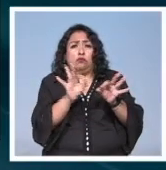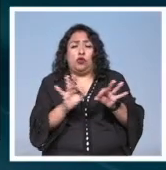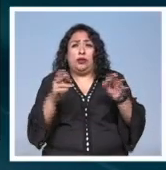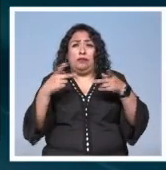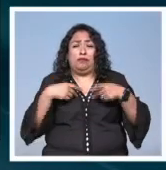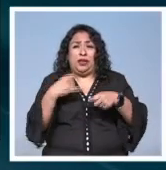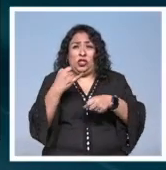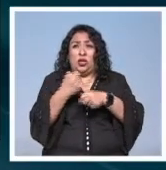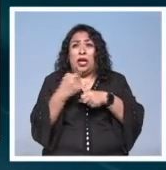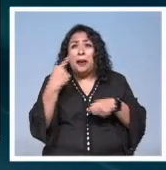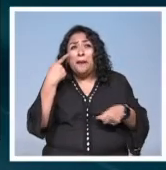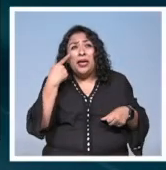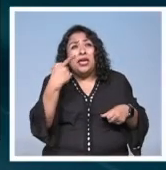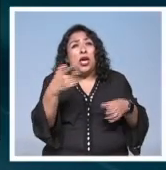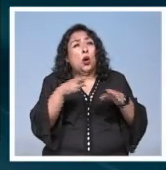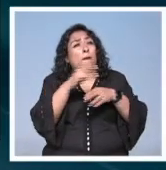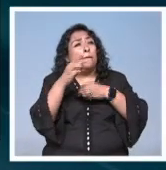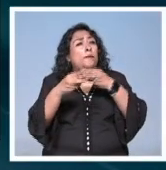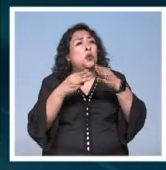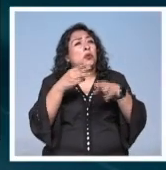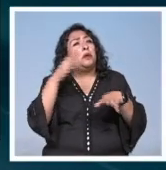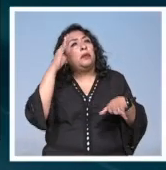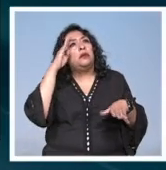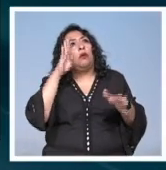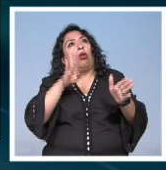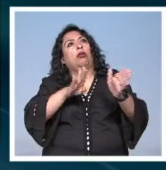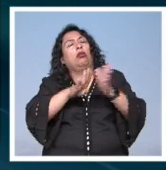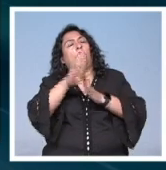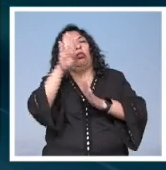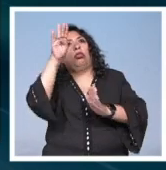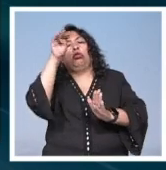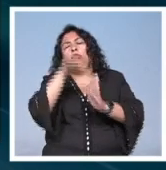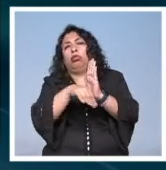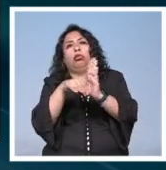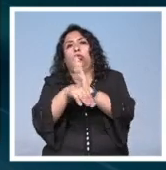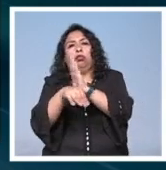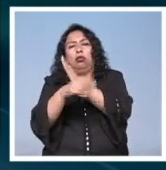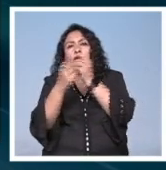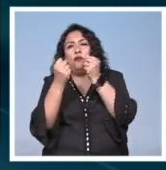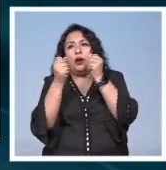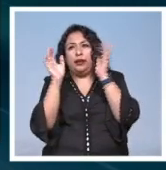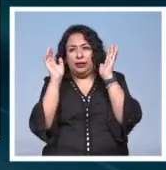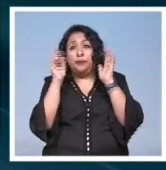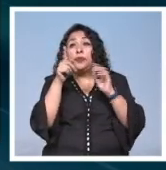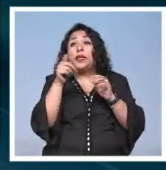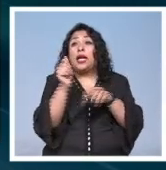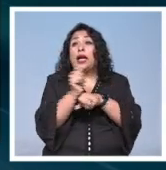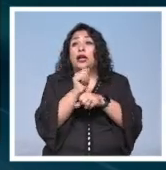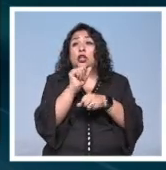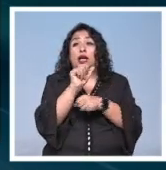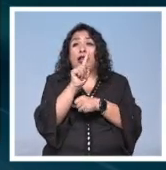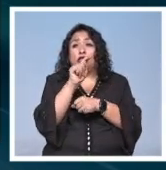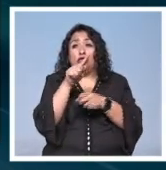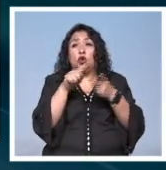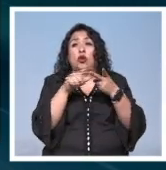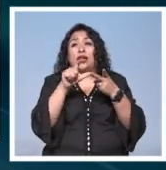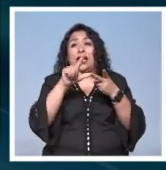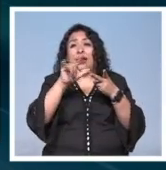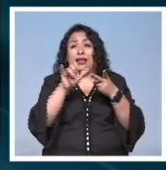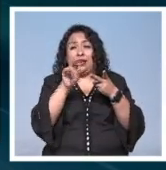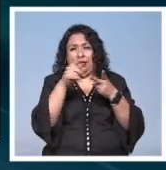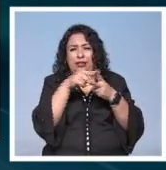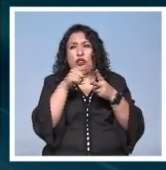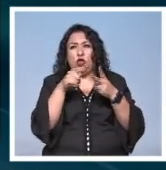personajes cuando veían cómo un mundo que parecía prometedor se caía a pedazos los actores antonaraiza y alejandra